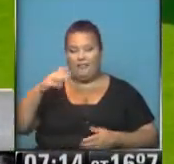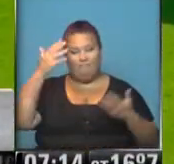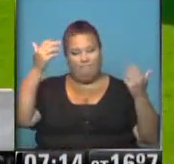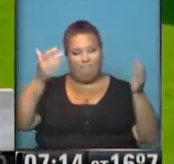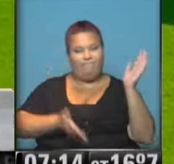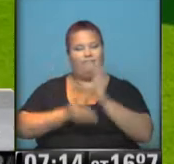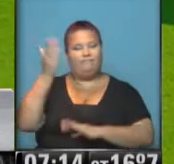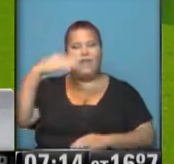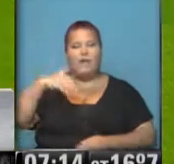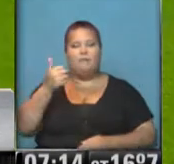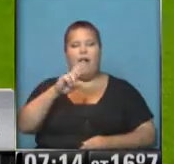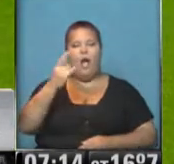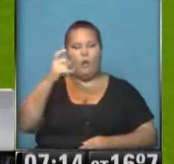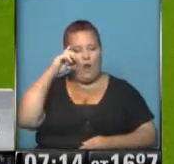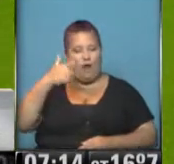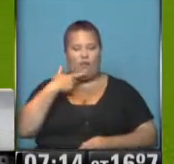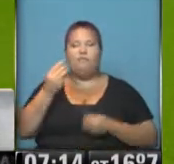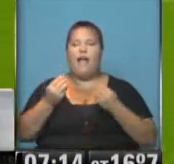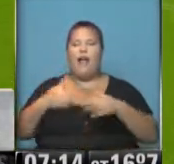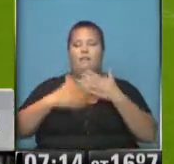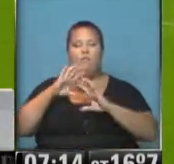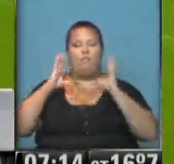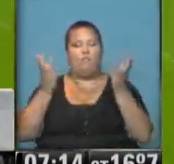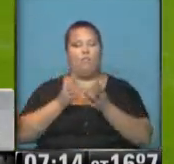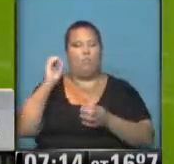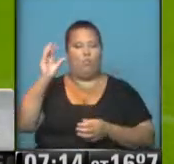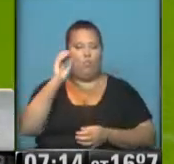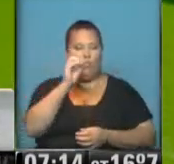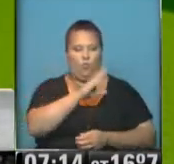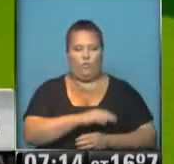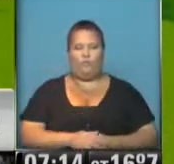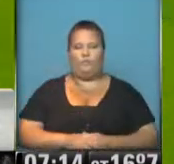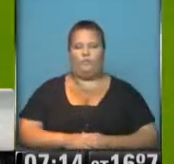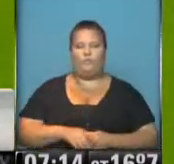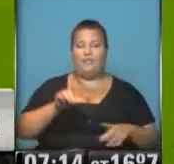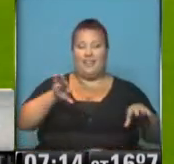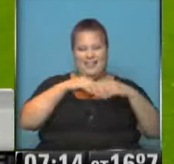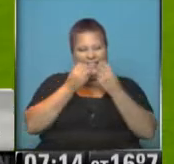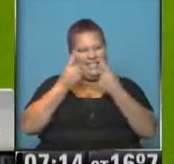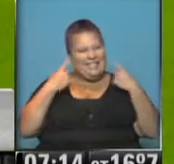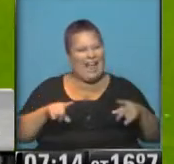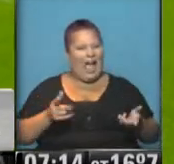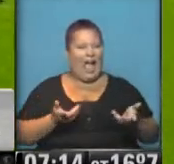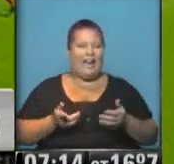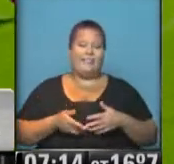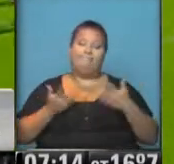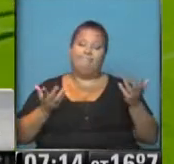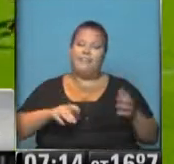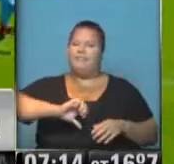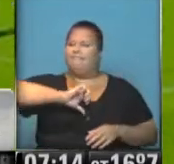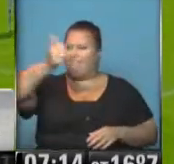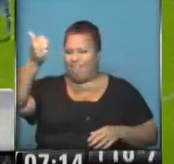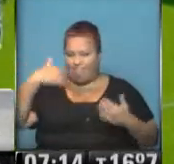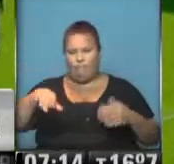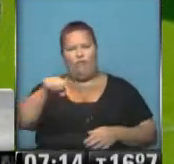irse a Marruecos a jugar el Mundial de Clubes. Esos resultados raros, ¿no? Gran triunfo,